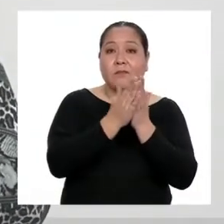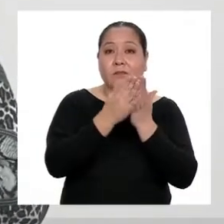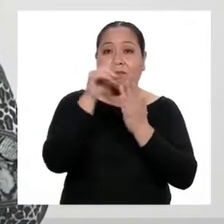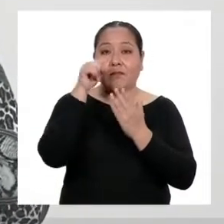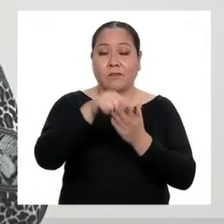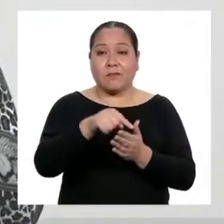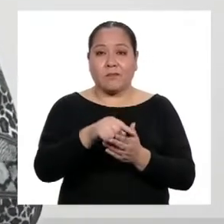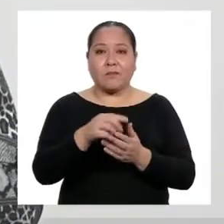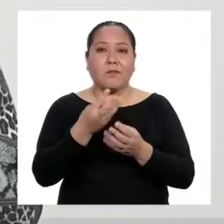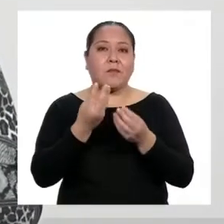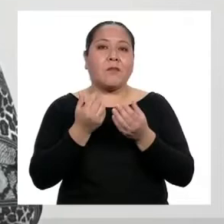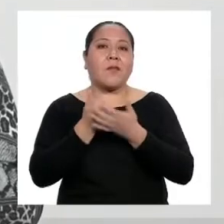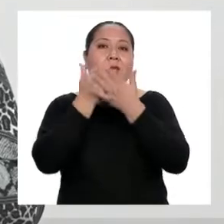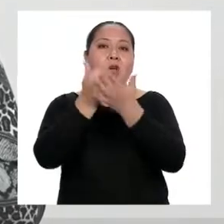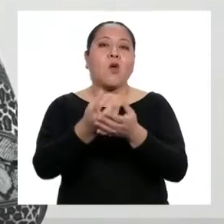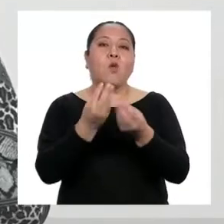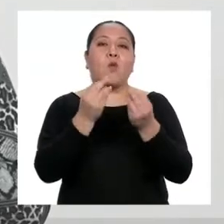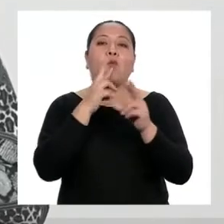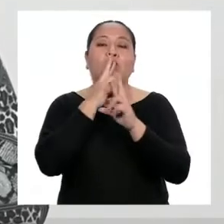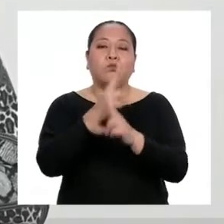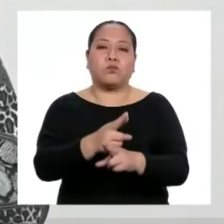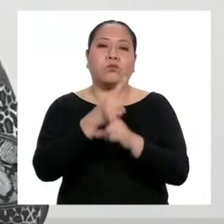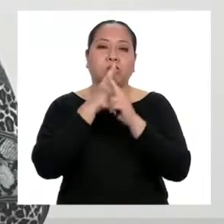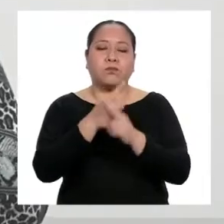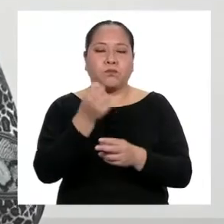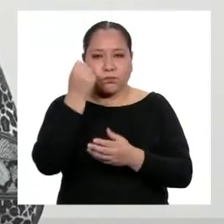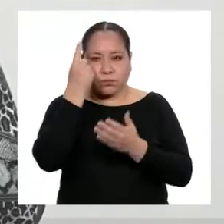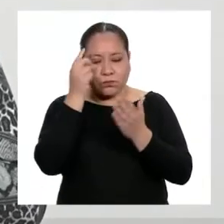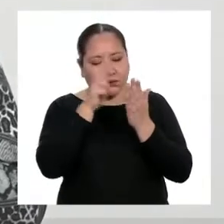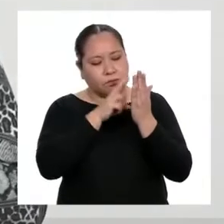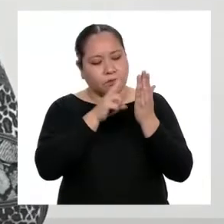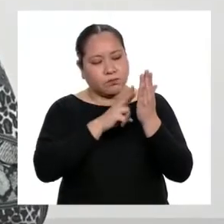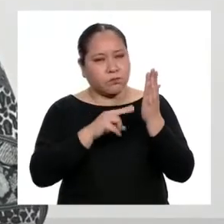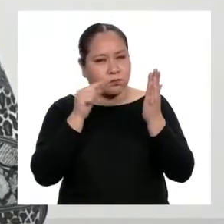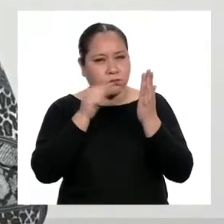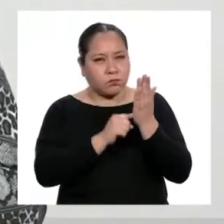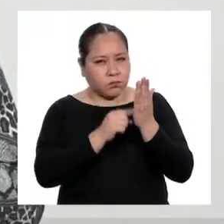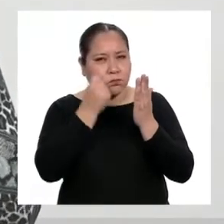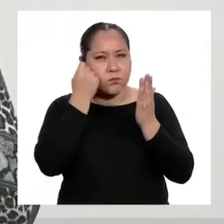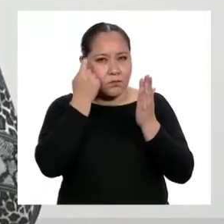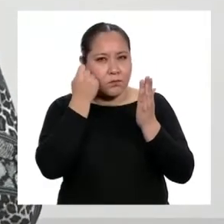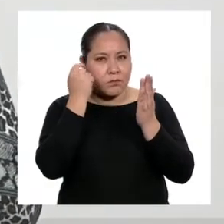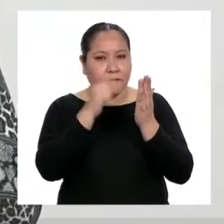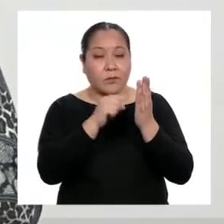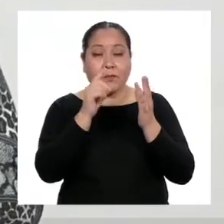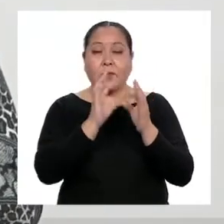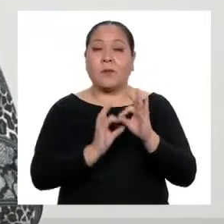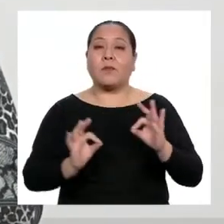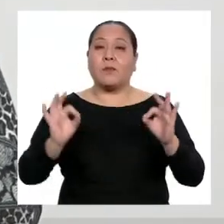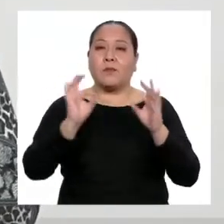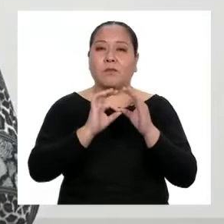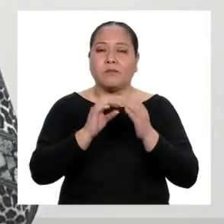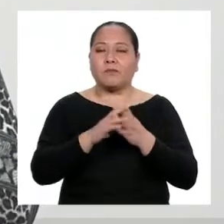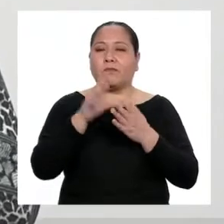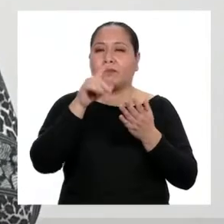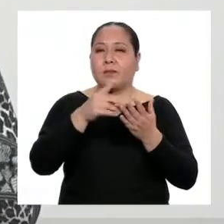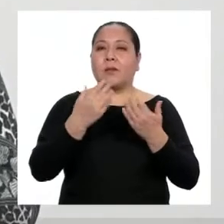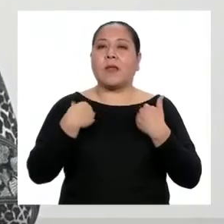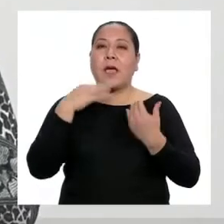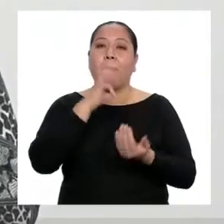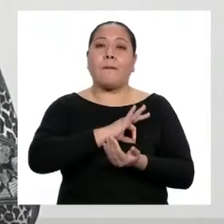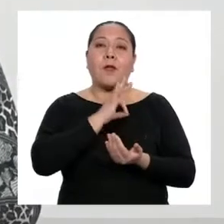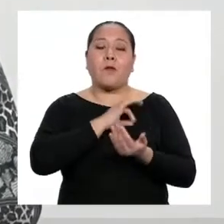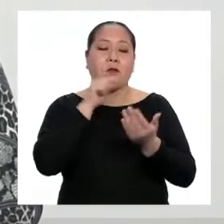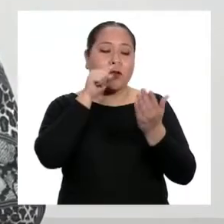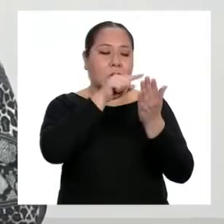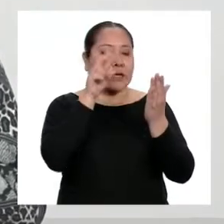fuente de respuestas riquísimas y comprender un texto escrito es esencial para poder sacarle provecho a esas